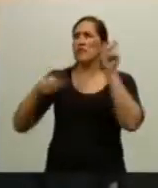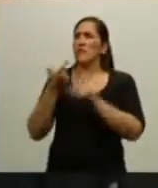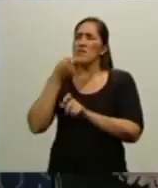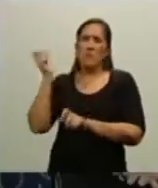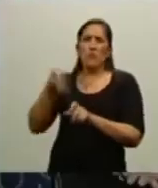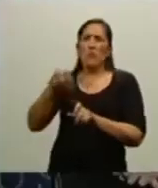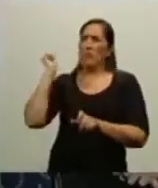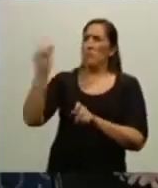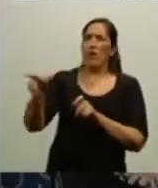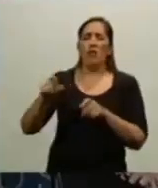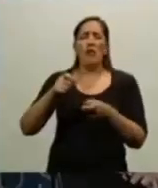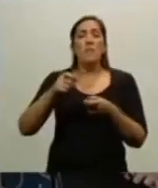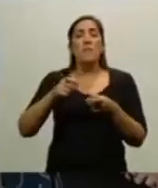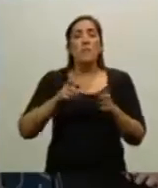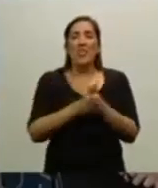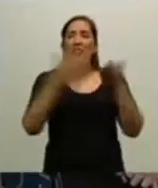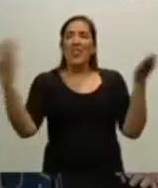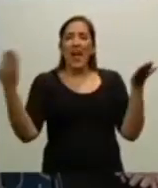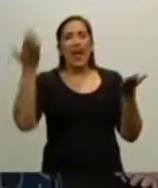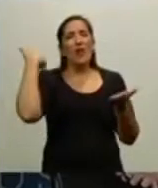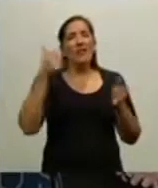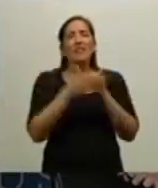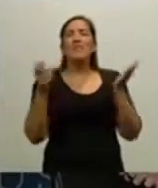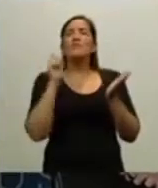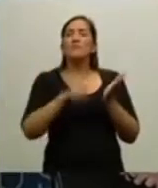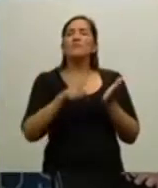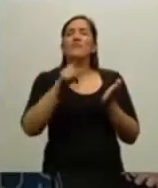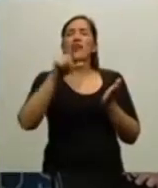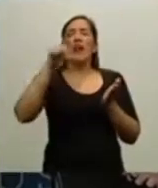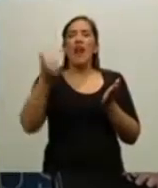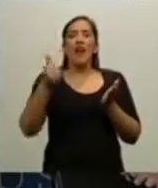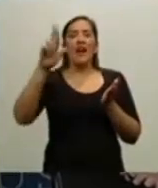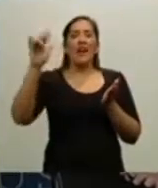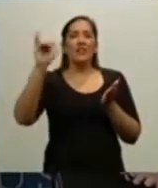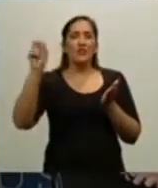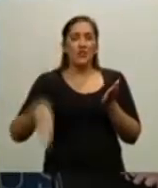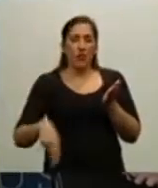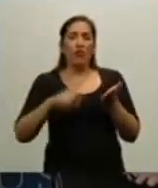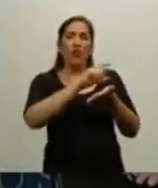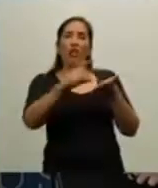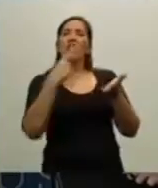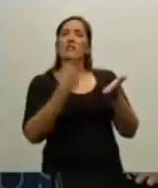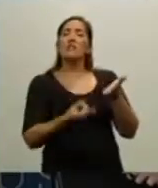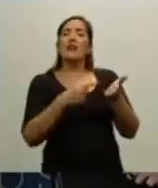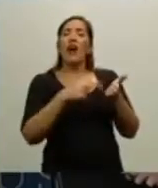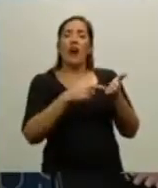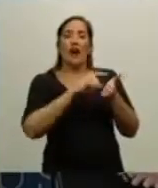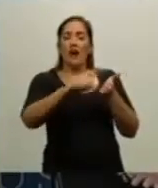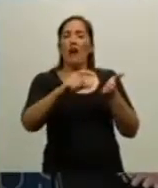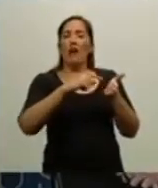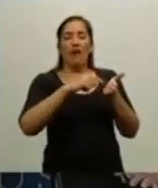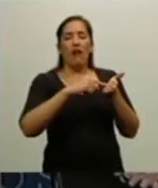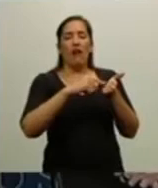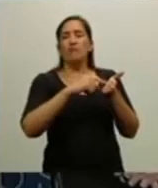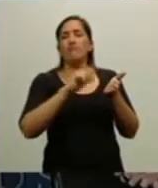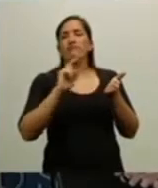quemaba diarios la razón, en aquel momento había la razón vespertina y decían cayó Puerto Argentino y los quemaban, estaban todos muy